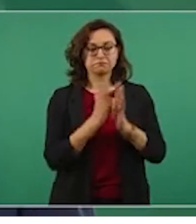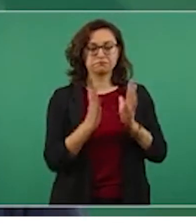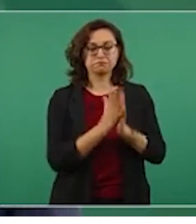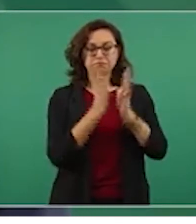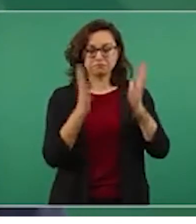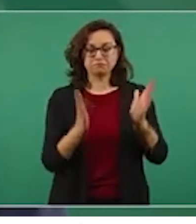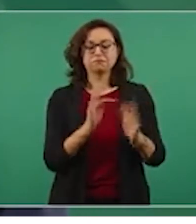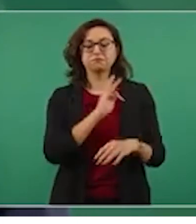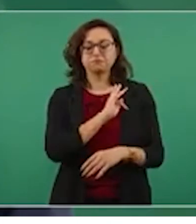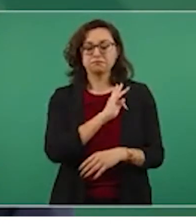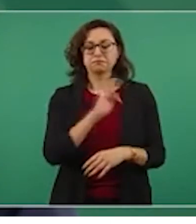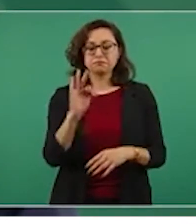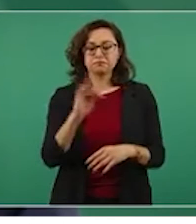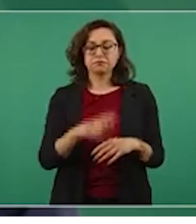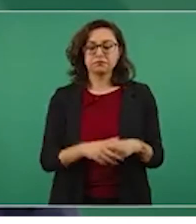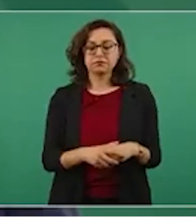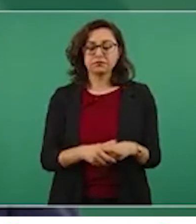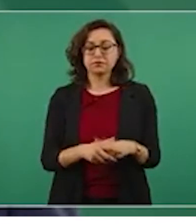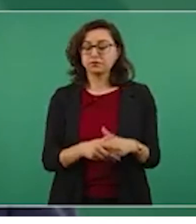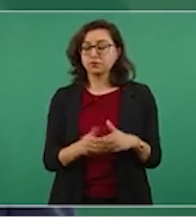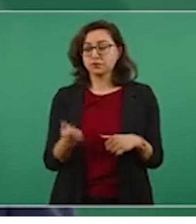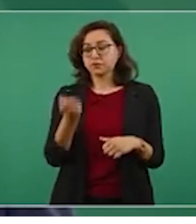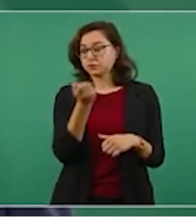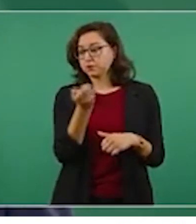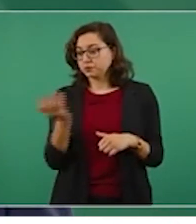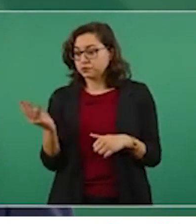Si terminan la secundaria